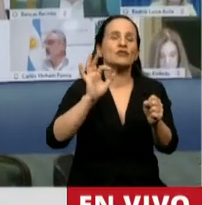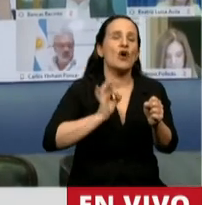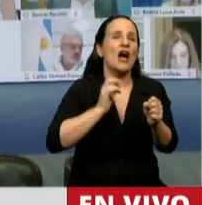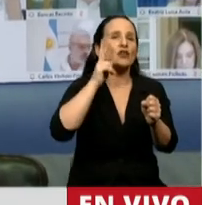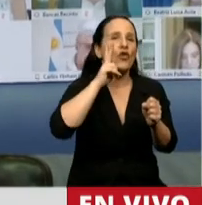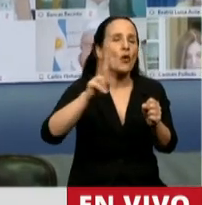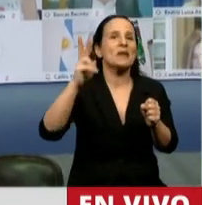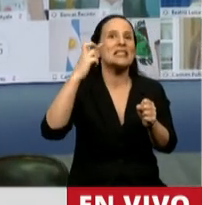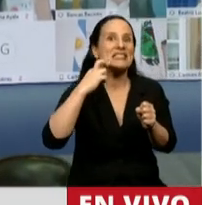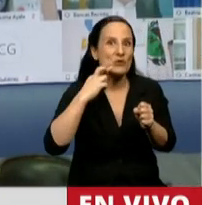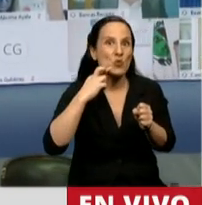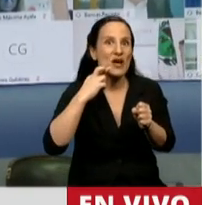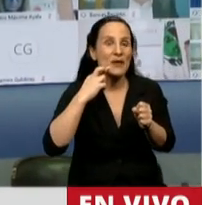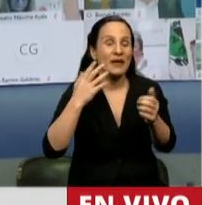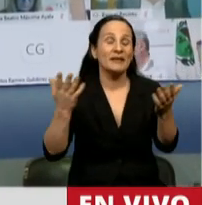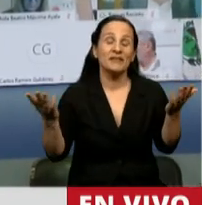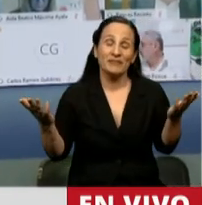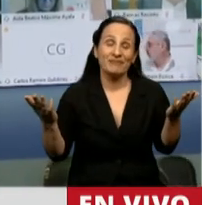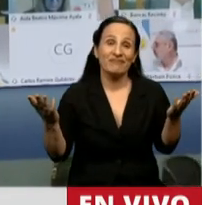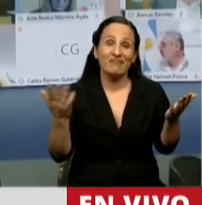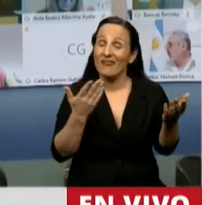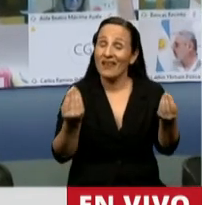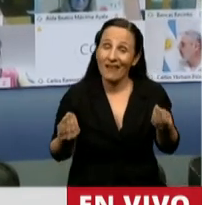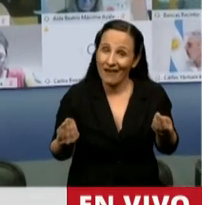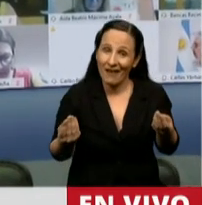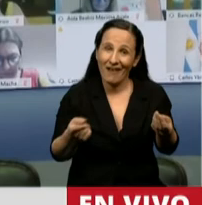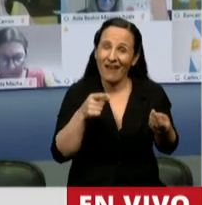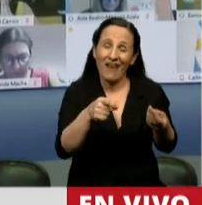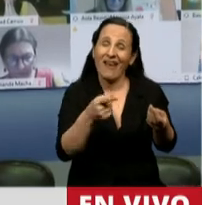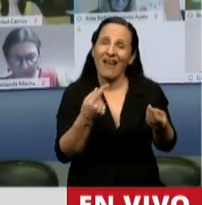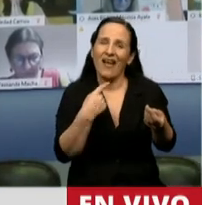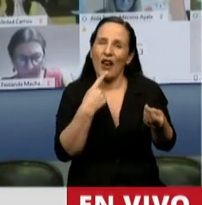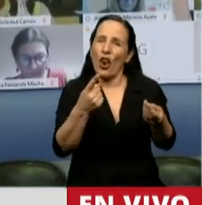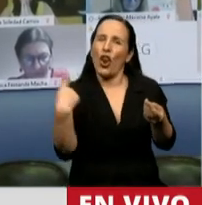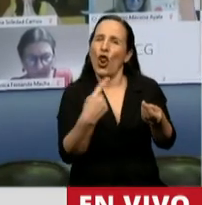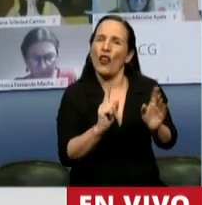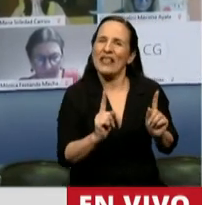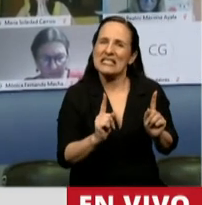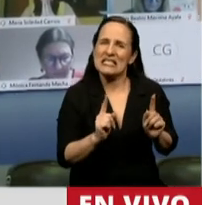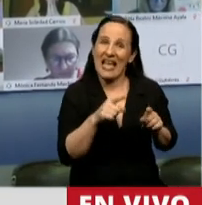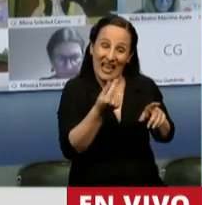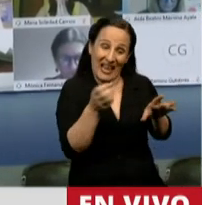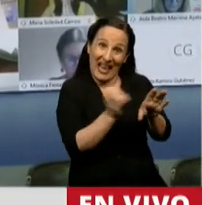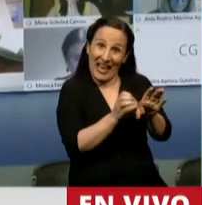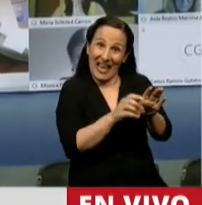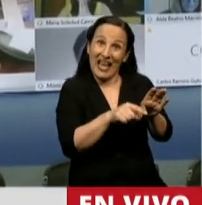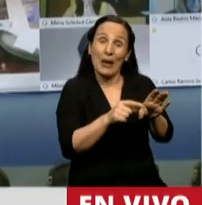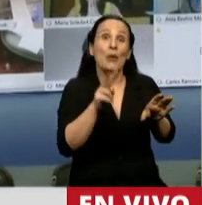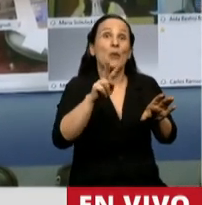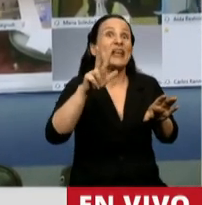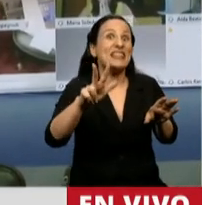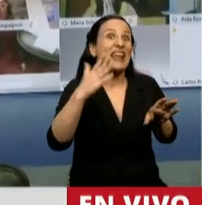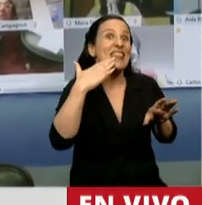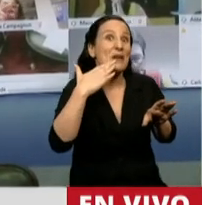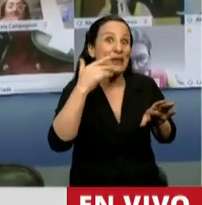y ¿sabe qué señor Presidente? en ningún momento acá se dijo este fondo al 23 de abril